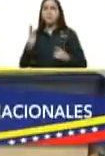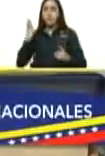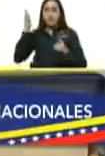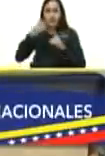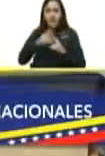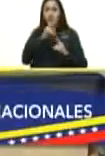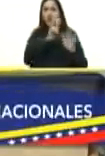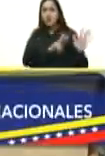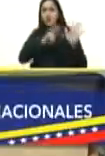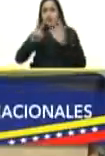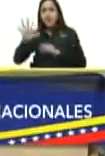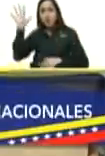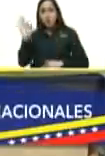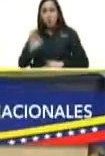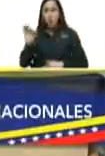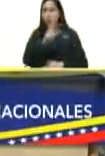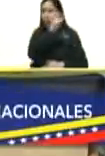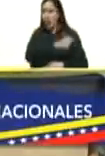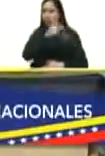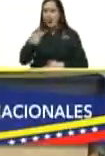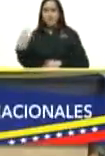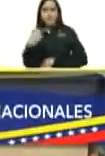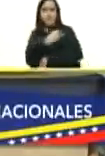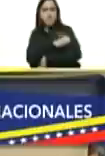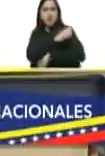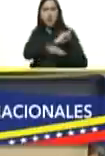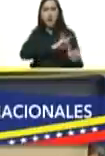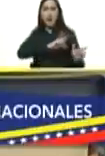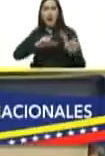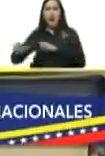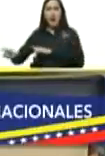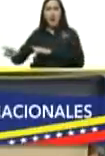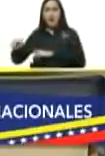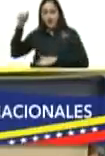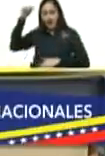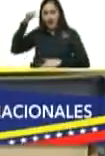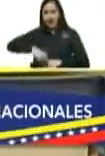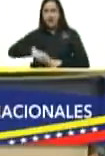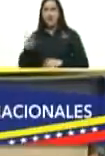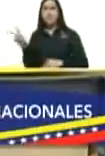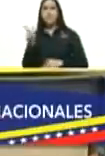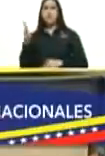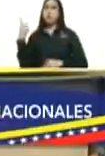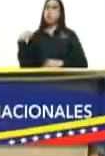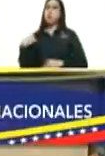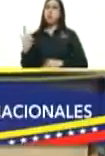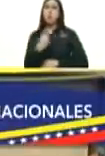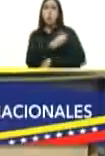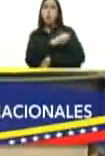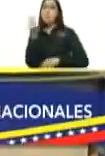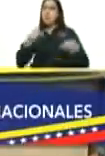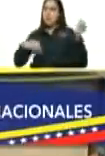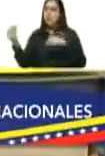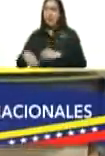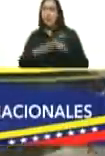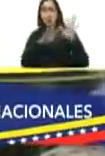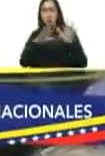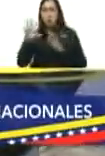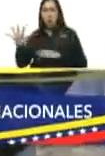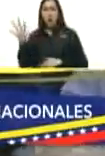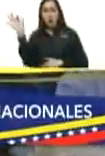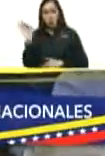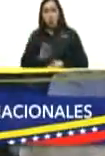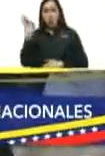75% de la población vacunada en Venezuela y tenemos vacunas para más del 95